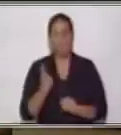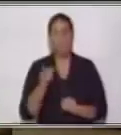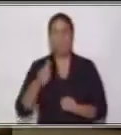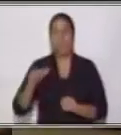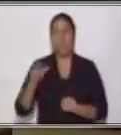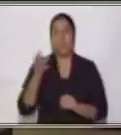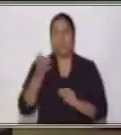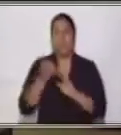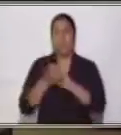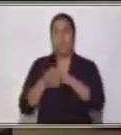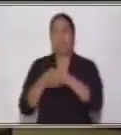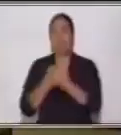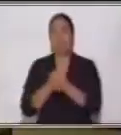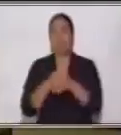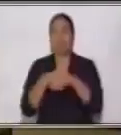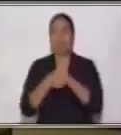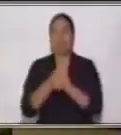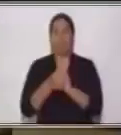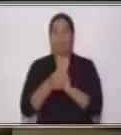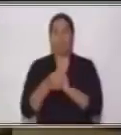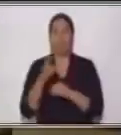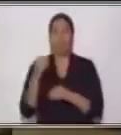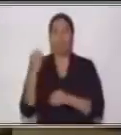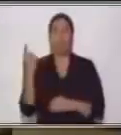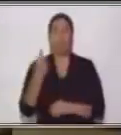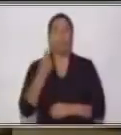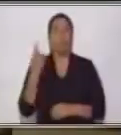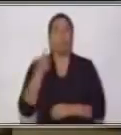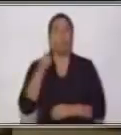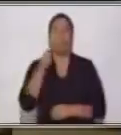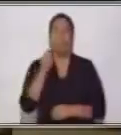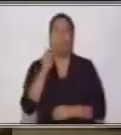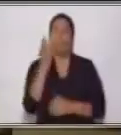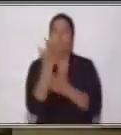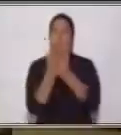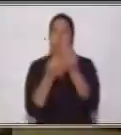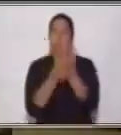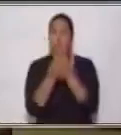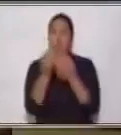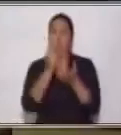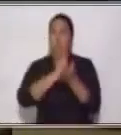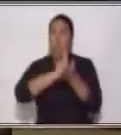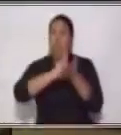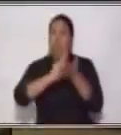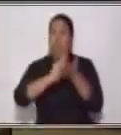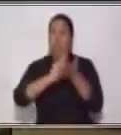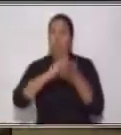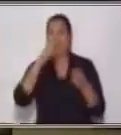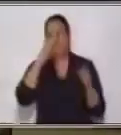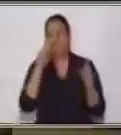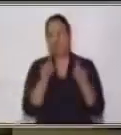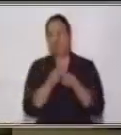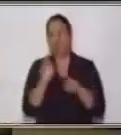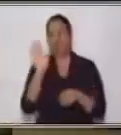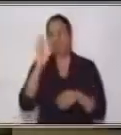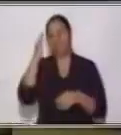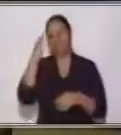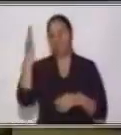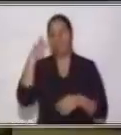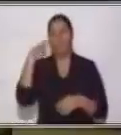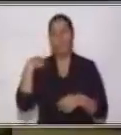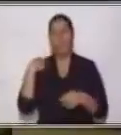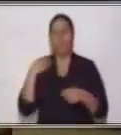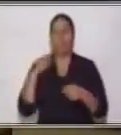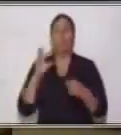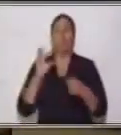y jabón. Eso es muy importante. Tus manos deben estar muy limpias. También saludamos a Ruth, que está